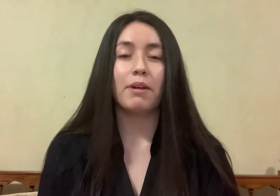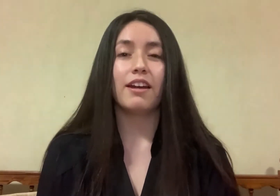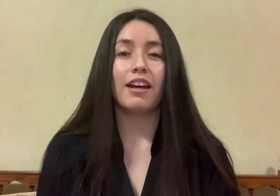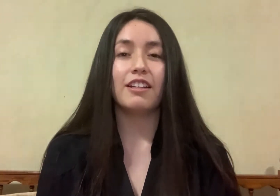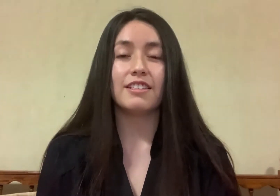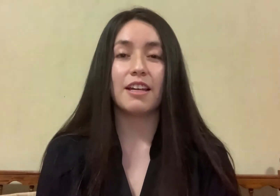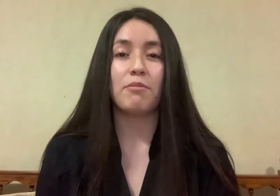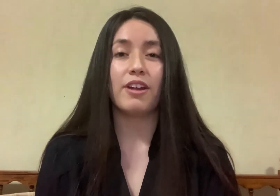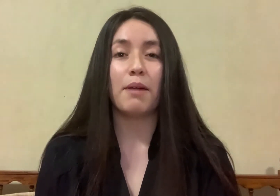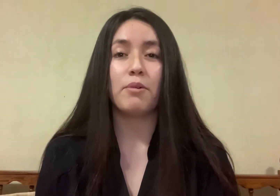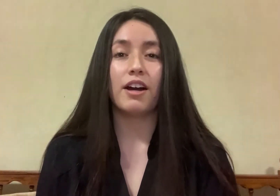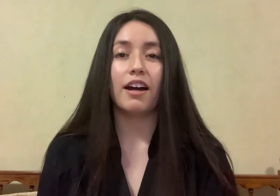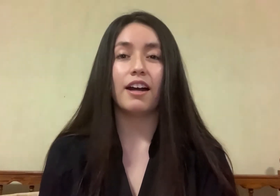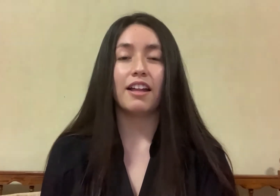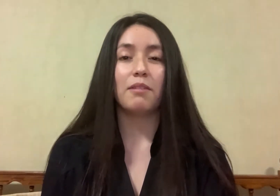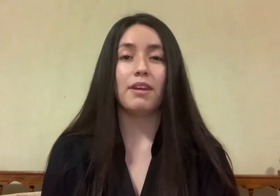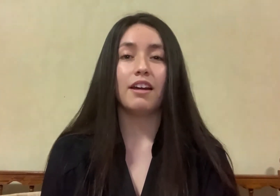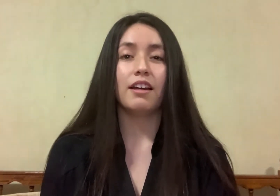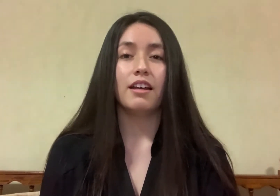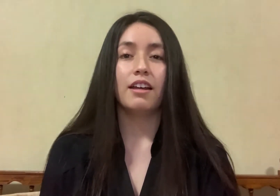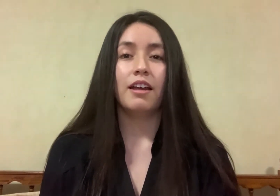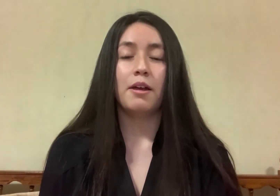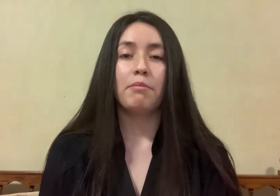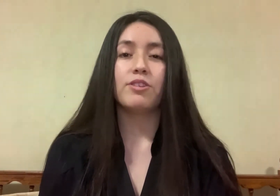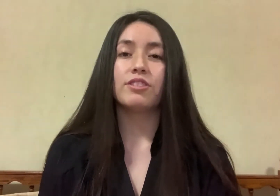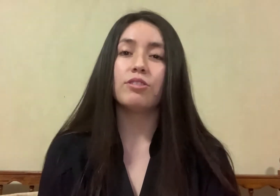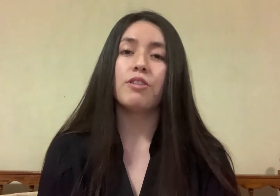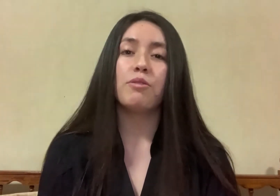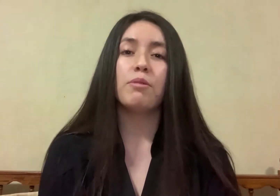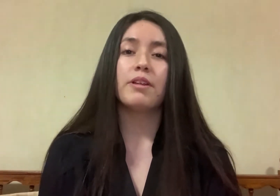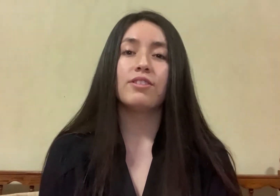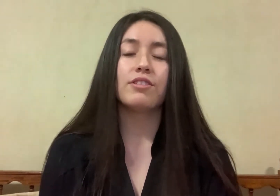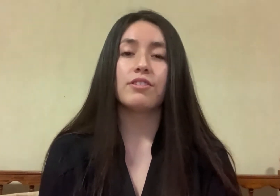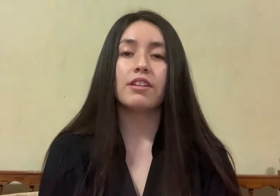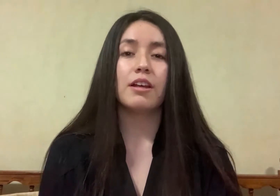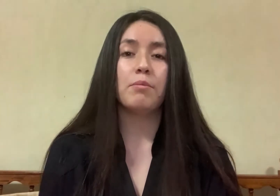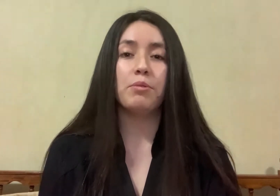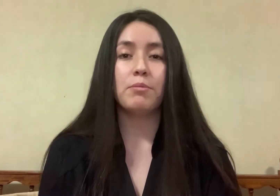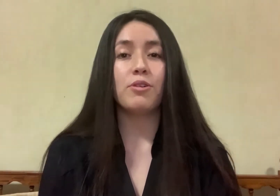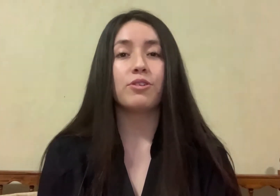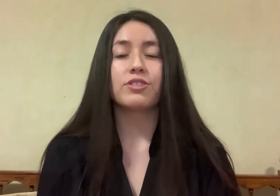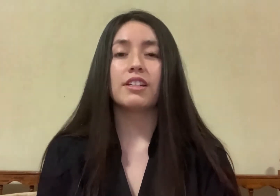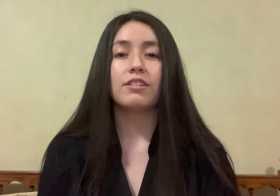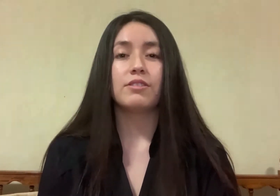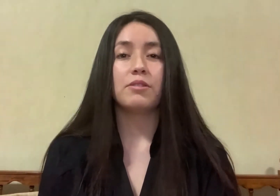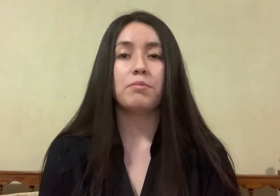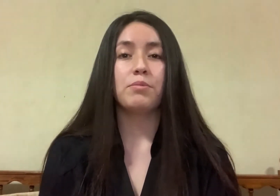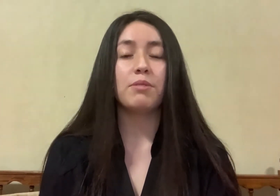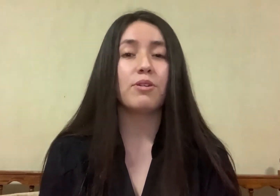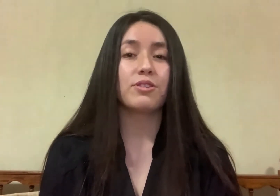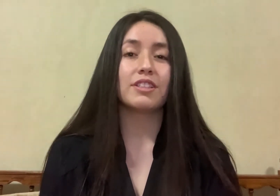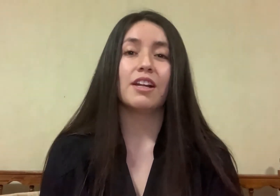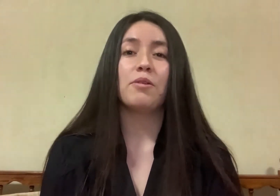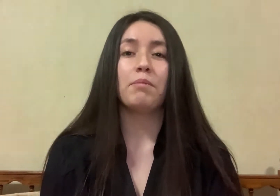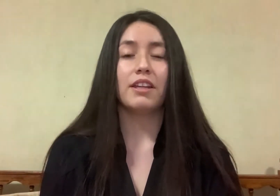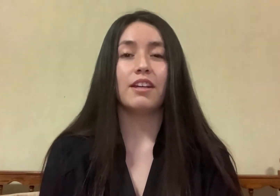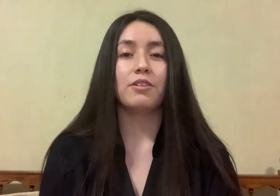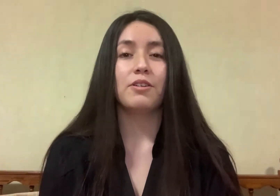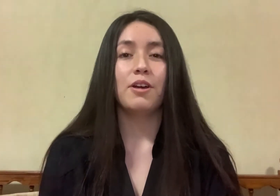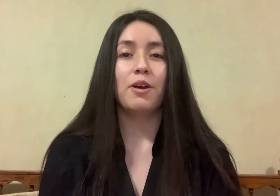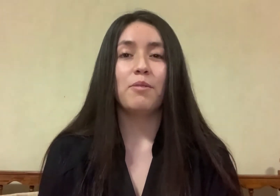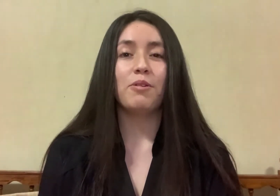paro apenas iniciamos la época académica. Pero siento que fue un momento en donde pudimos conocernos, pudimos conocer al